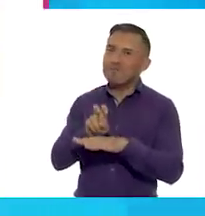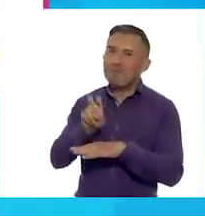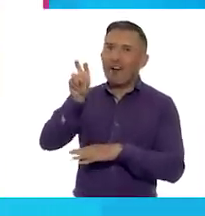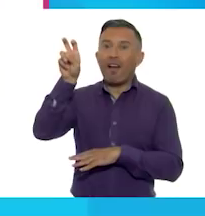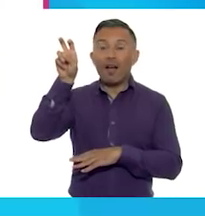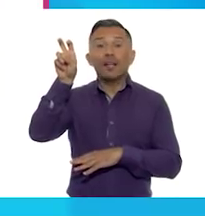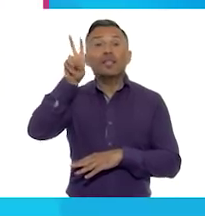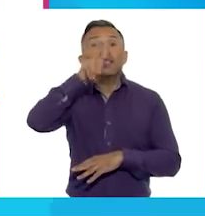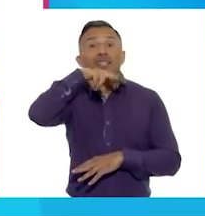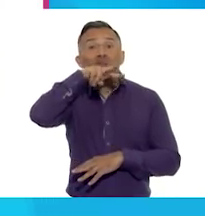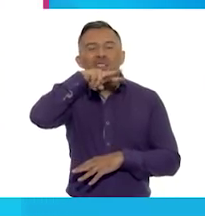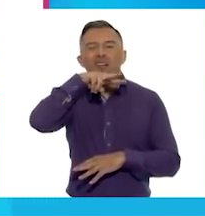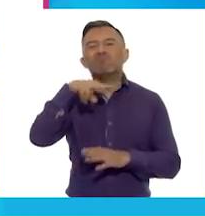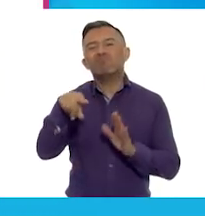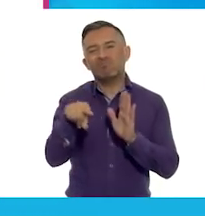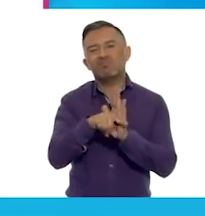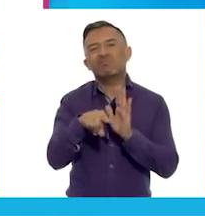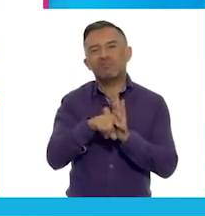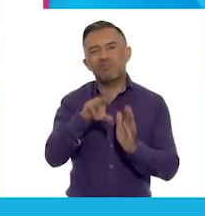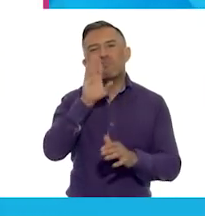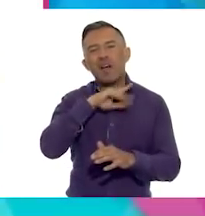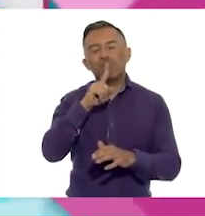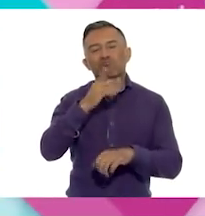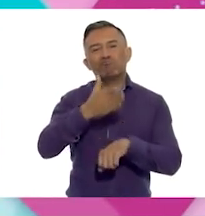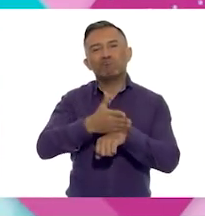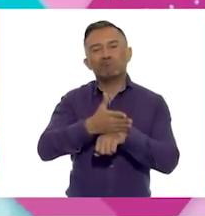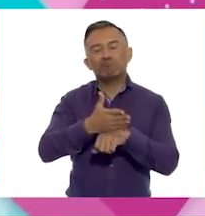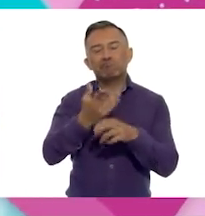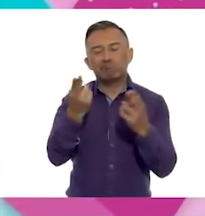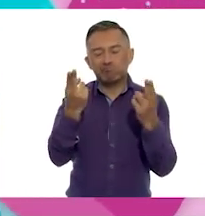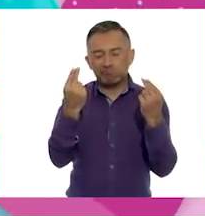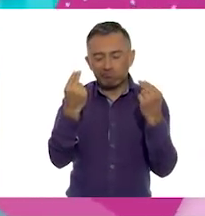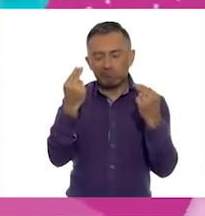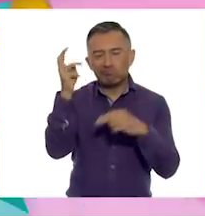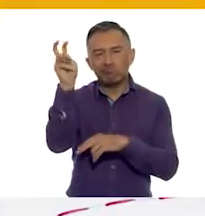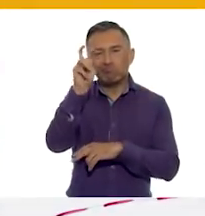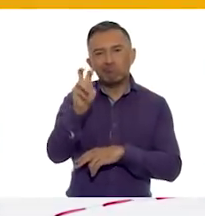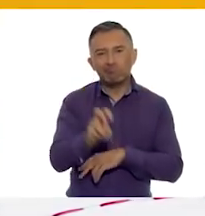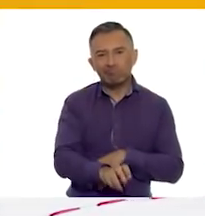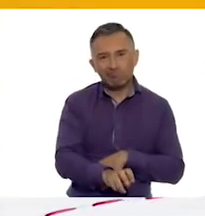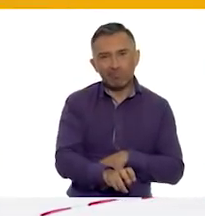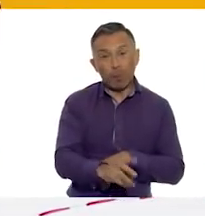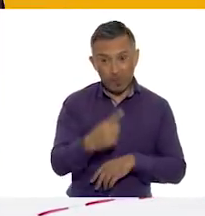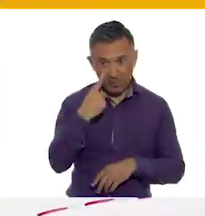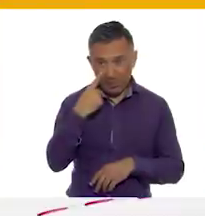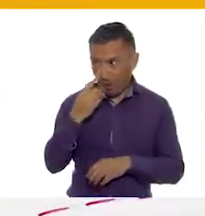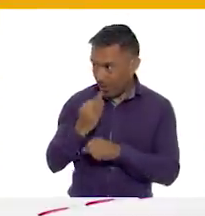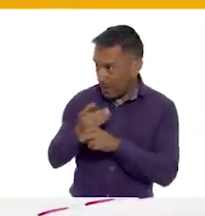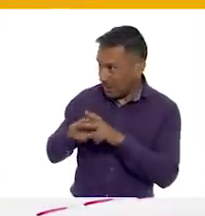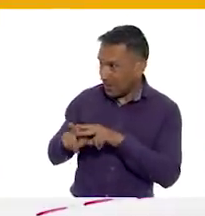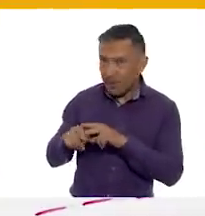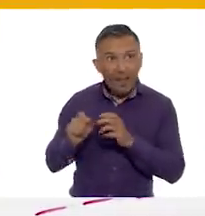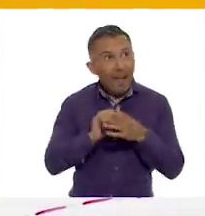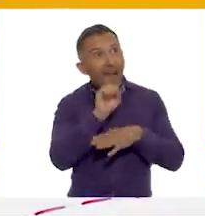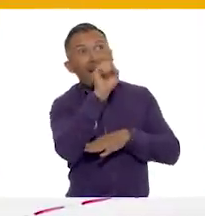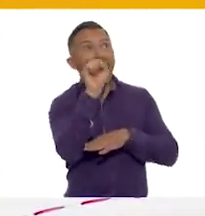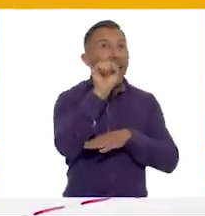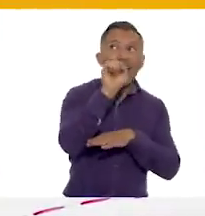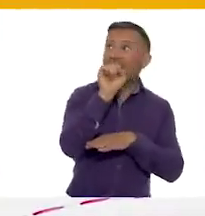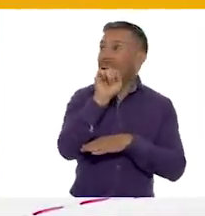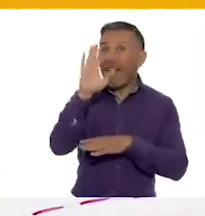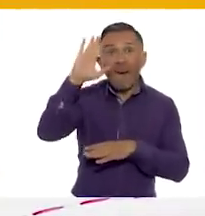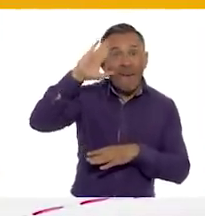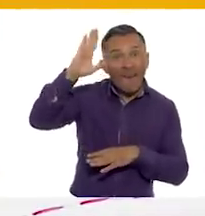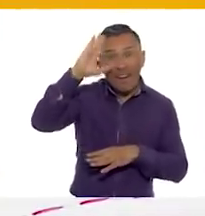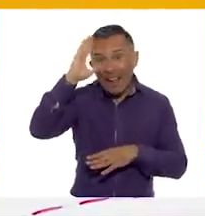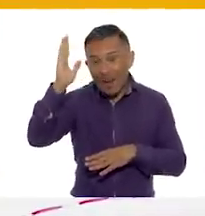acciones negativas. Por eso, bajas. Vamos a iniciar. ¡Ay! ¡Uy! ¡Hola, hola! Ya estoy aquí